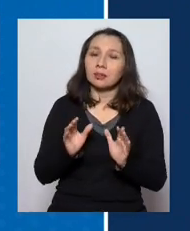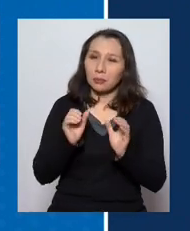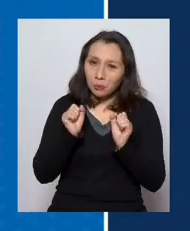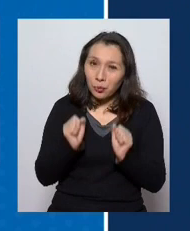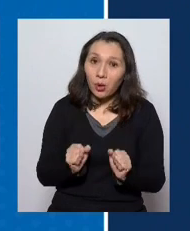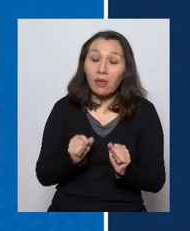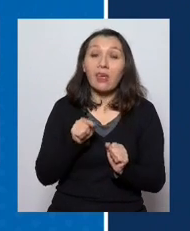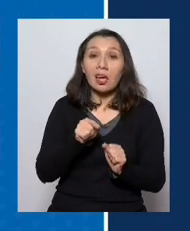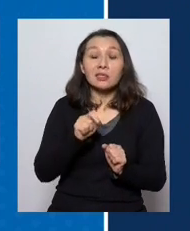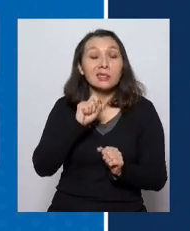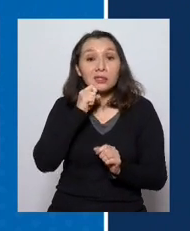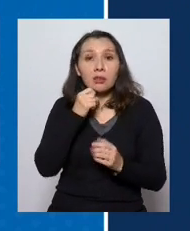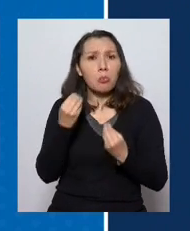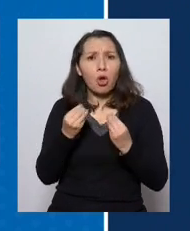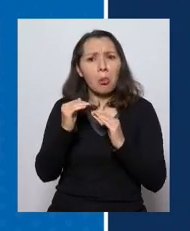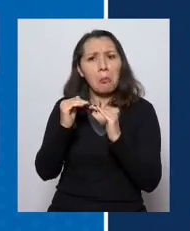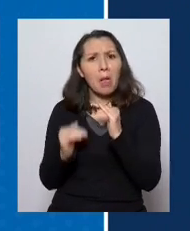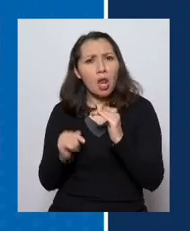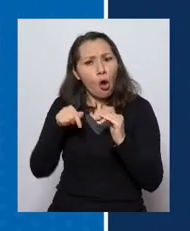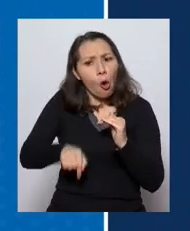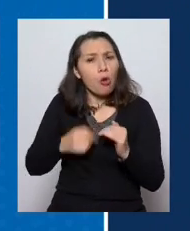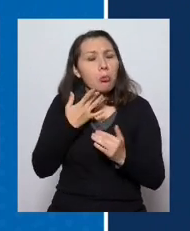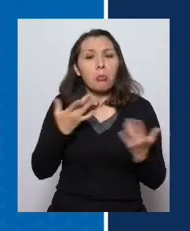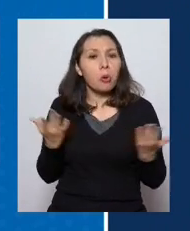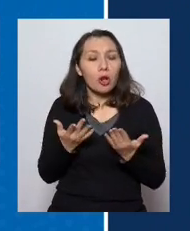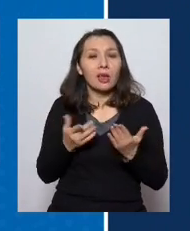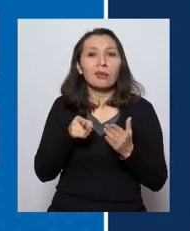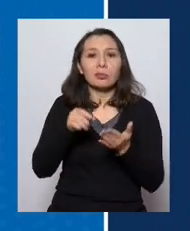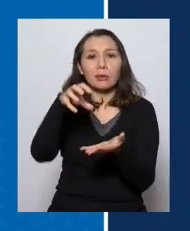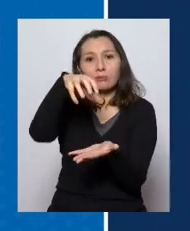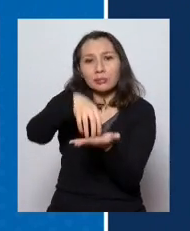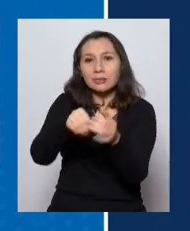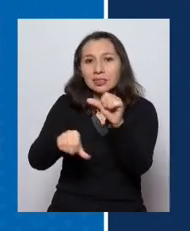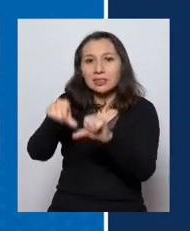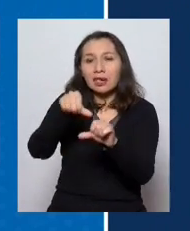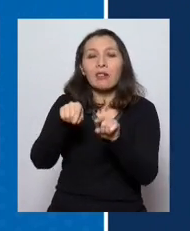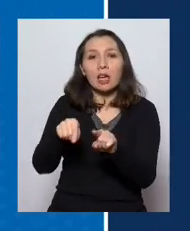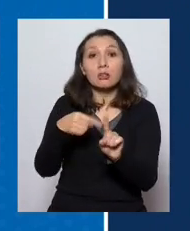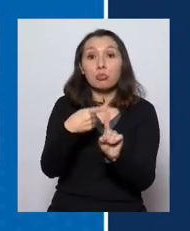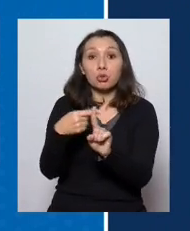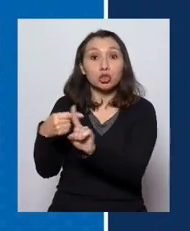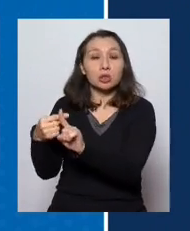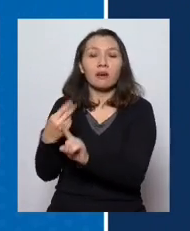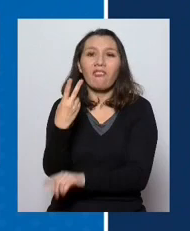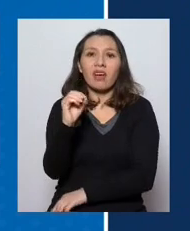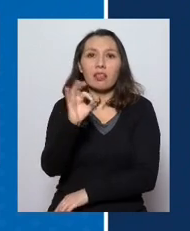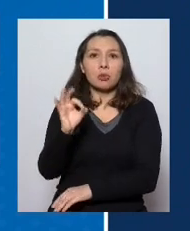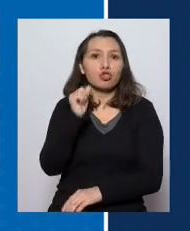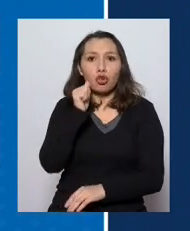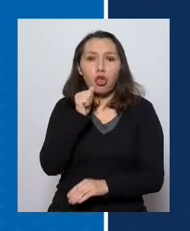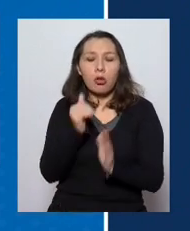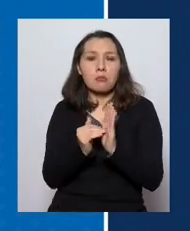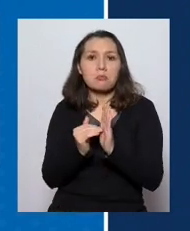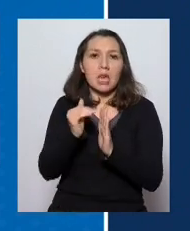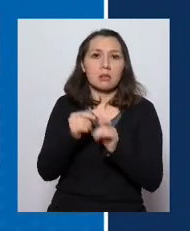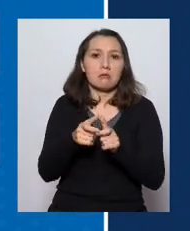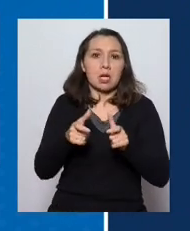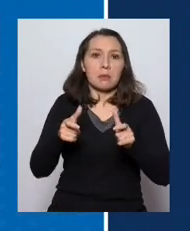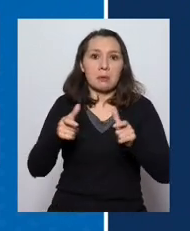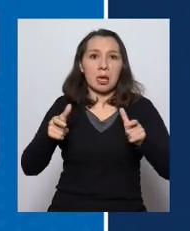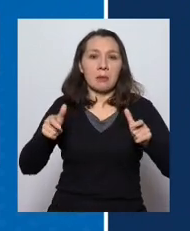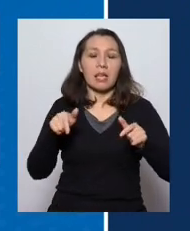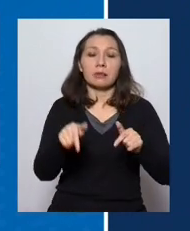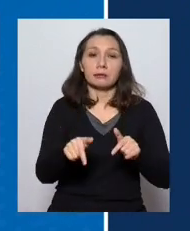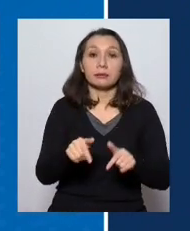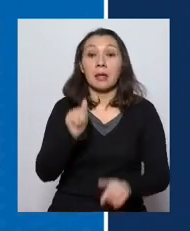probabilidad de que se deba exclusivamente a esto debido a que se mantiene una tasa de positividad de un 20% y es por eso que